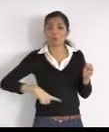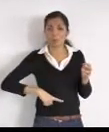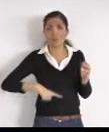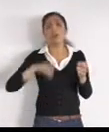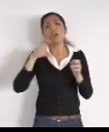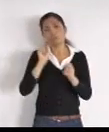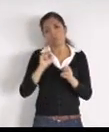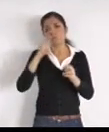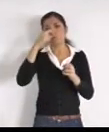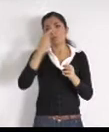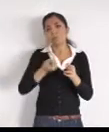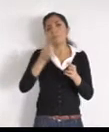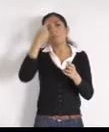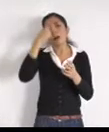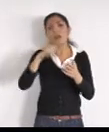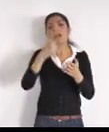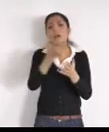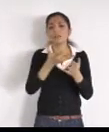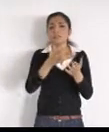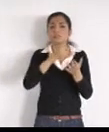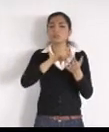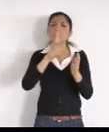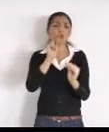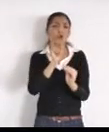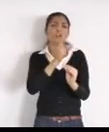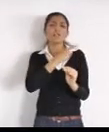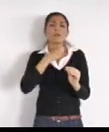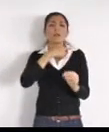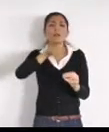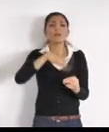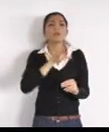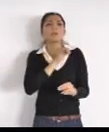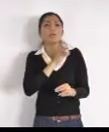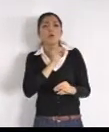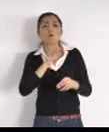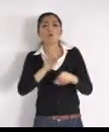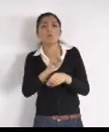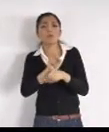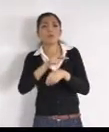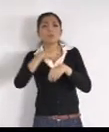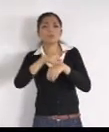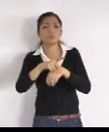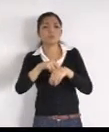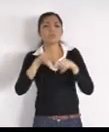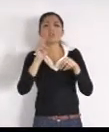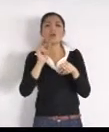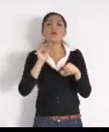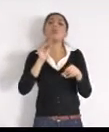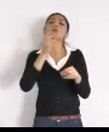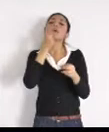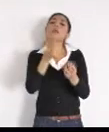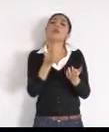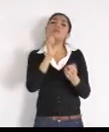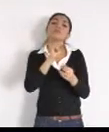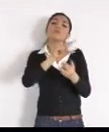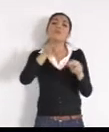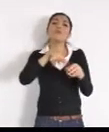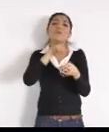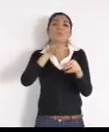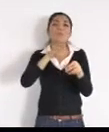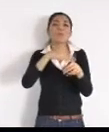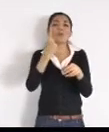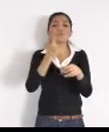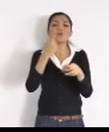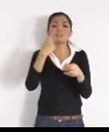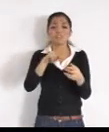problemática, solamente, por disposición, de las normas de salud, no se recomienda beber, de